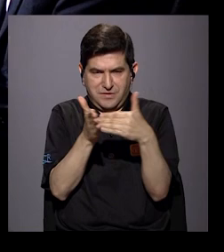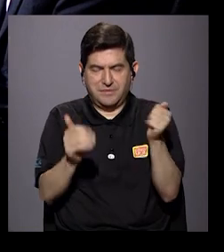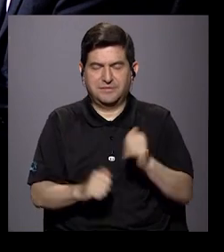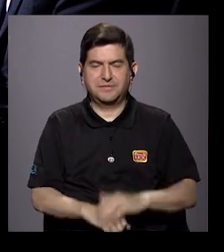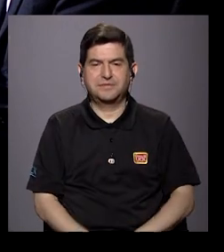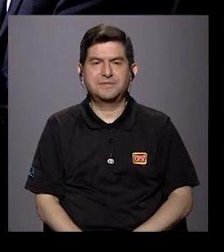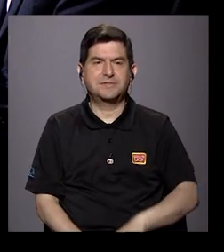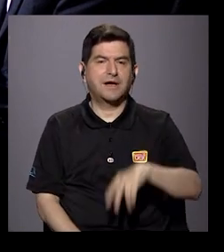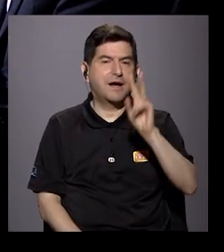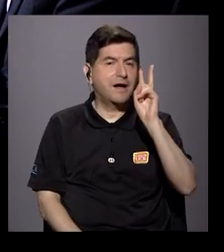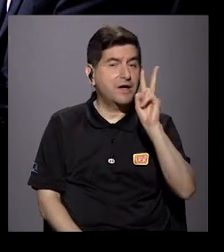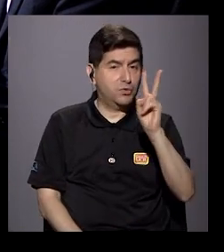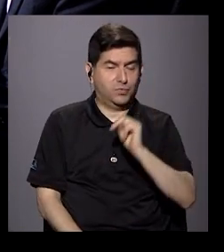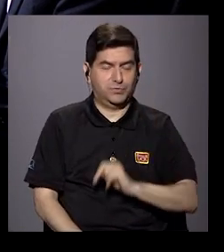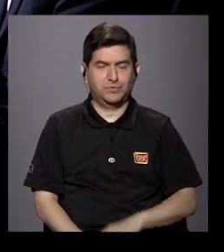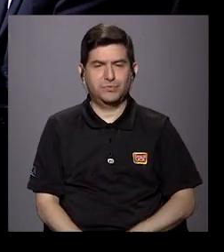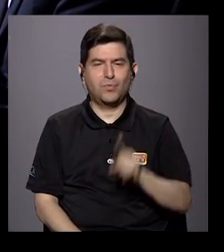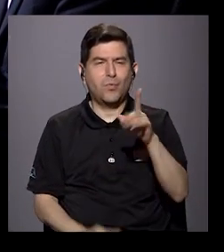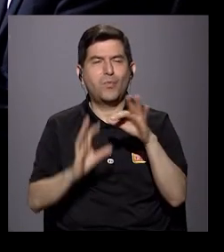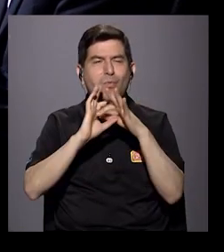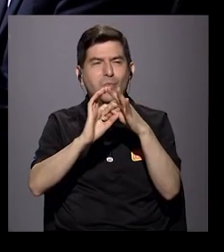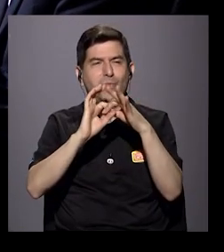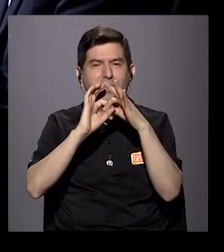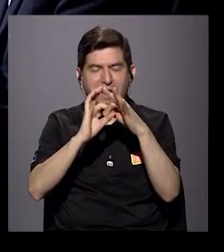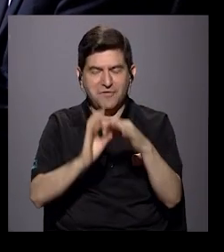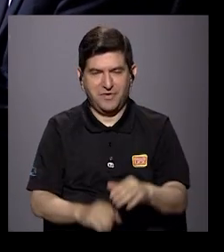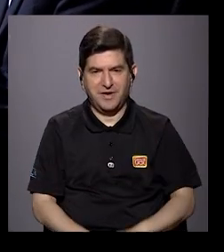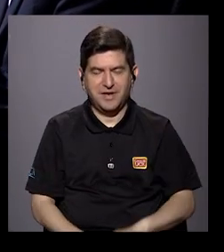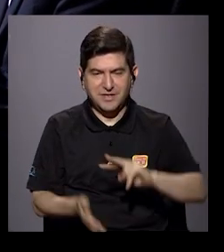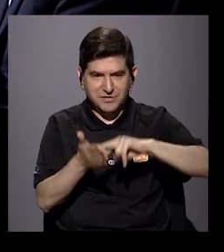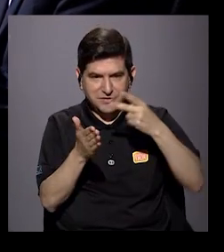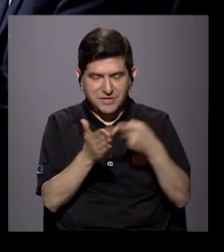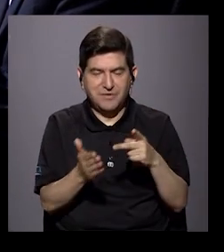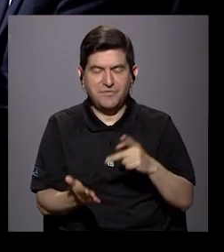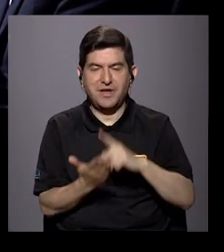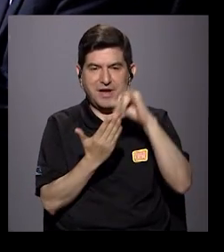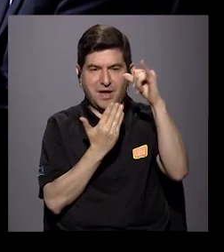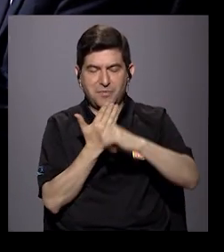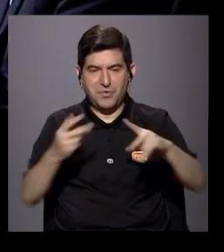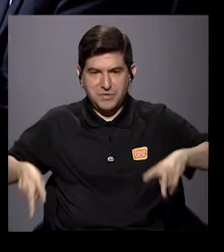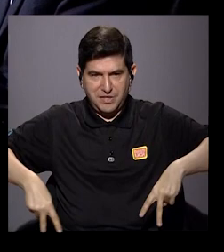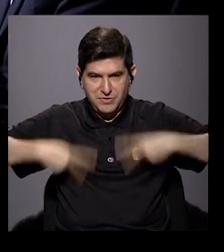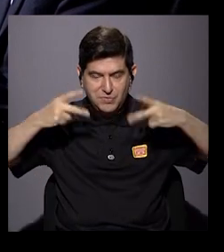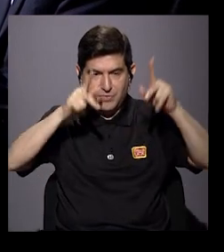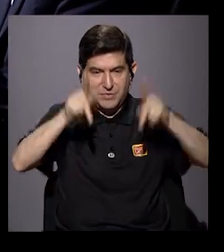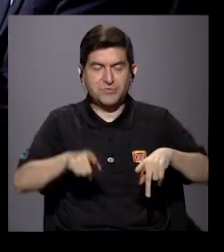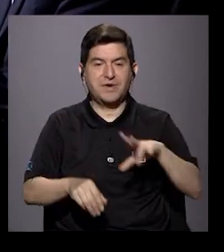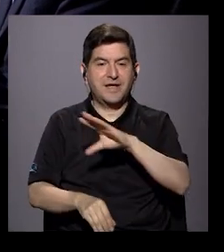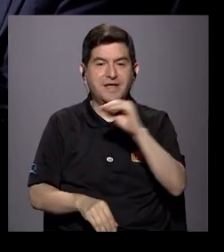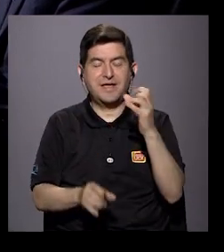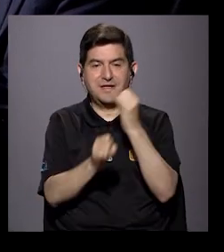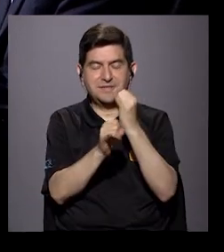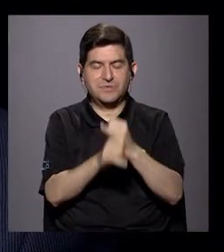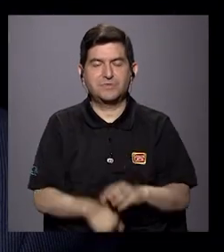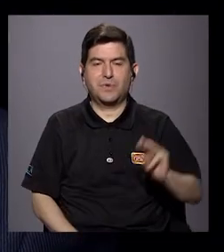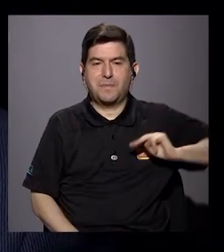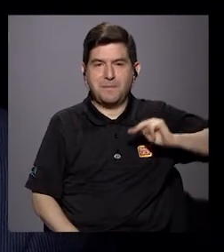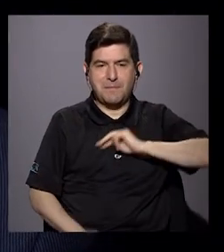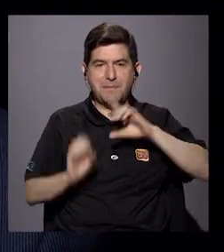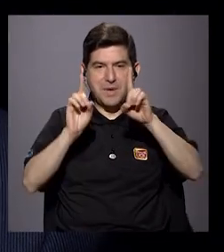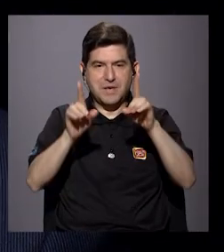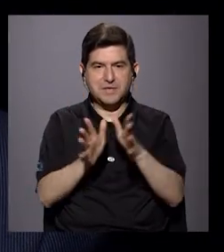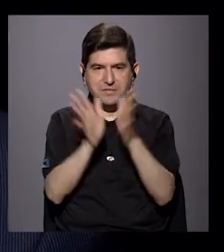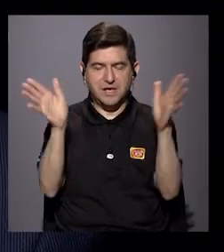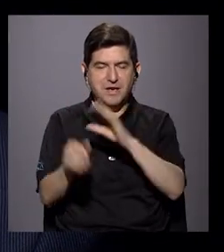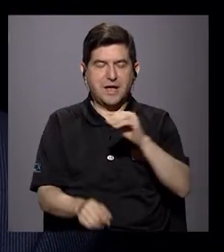hay una relación intrínseca entre lo que es el proyecto de vida de una persona y esas instituciones son el MEP y el